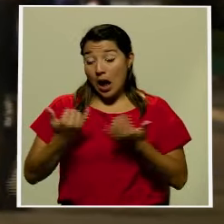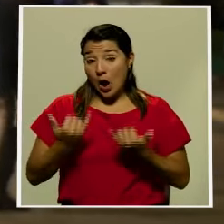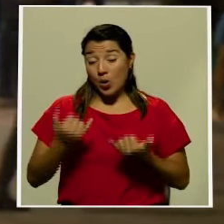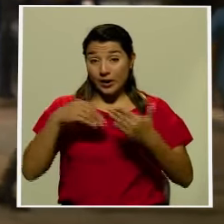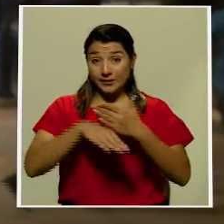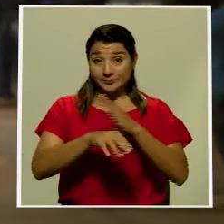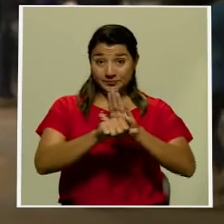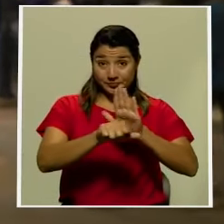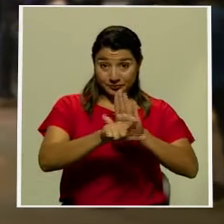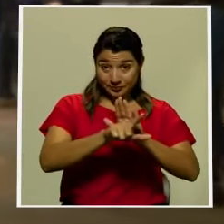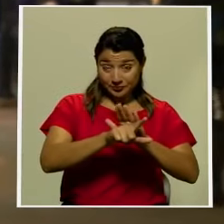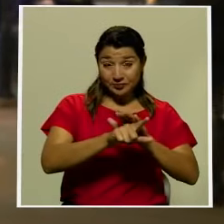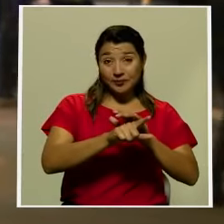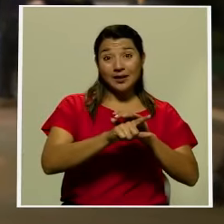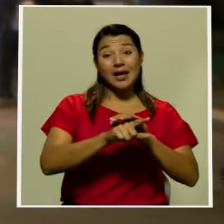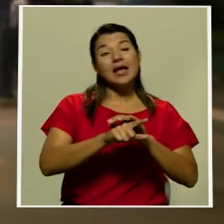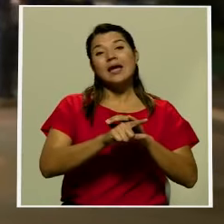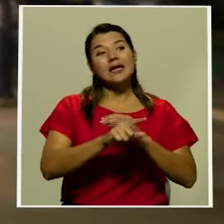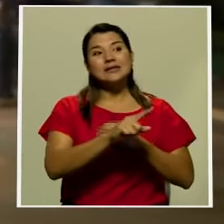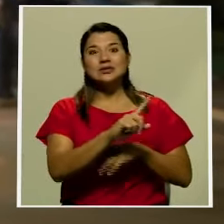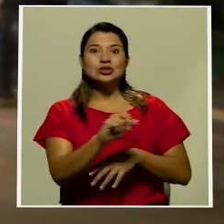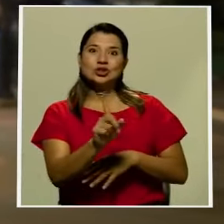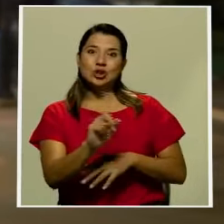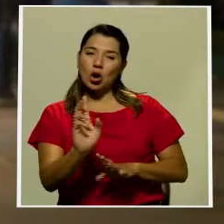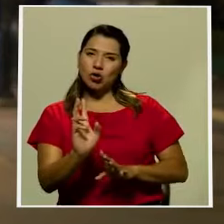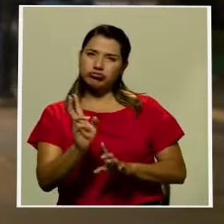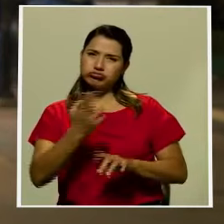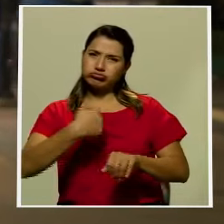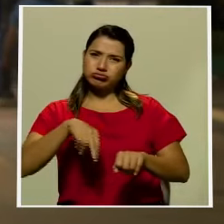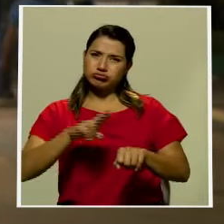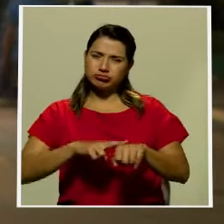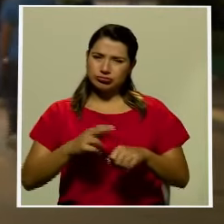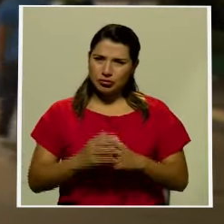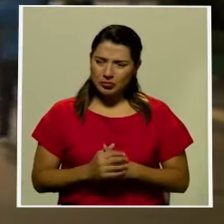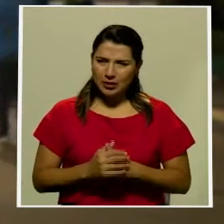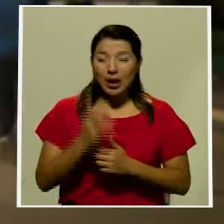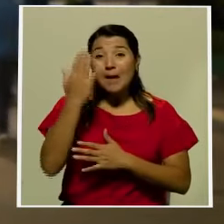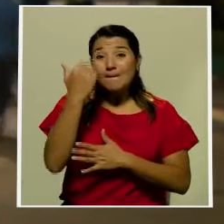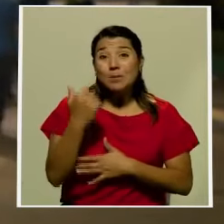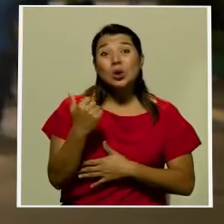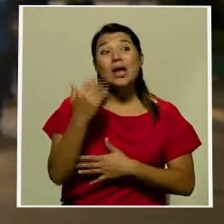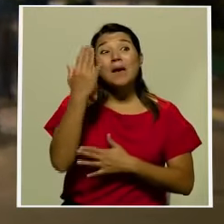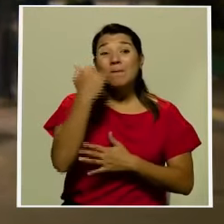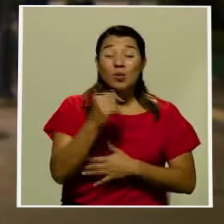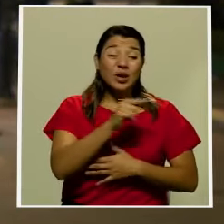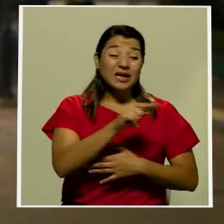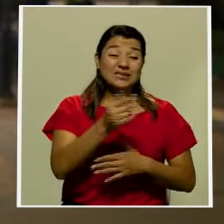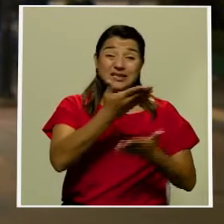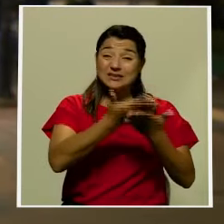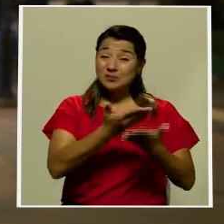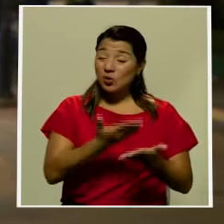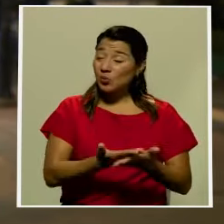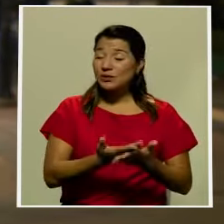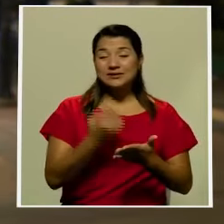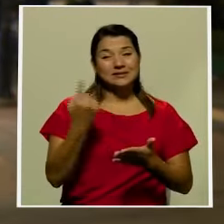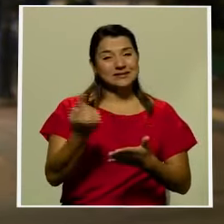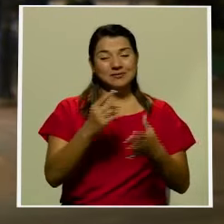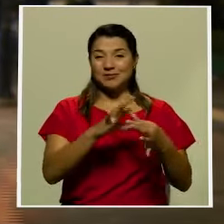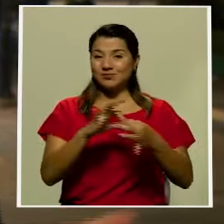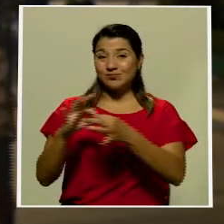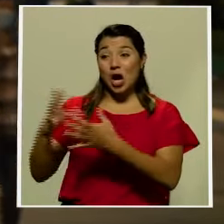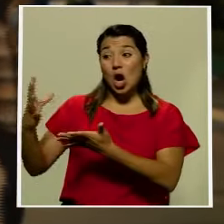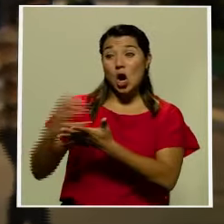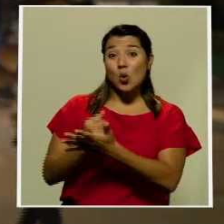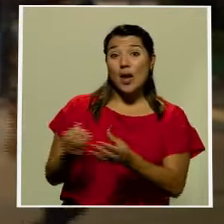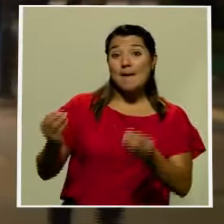legislativa son bastante impopulares ¿Por qué? Porque tiene el tema de cobrar más impuestos a la población costarricense y que bueno,